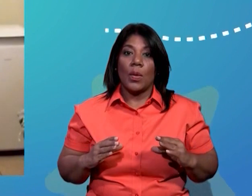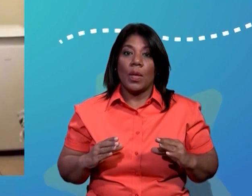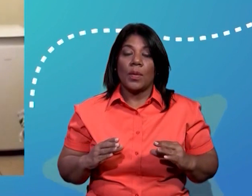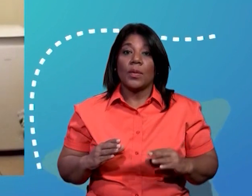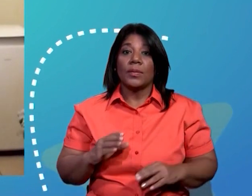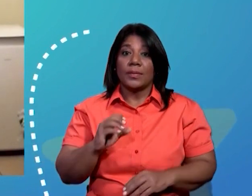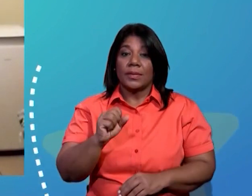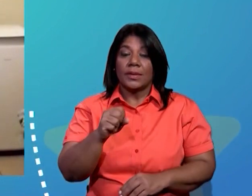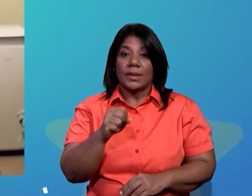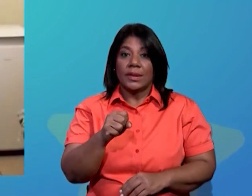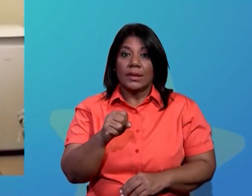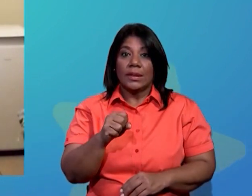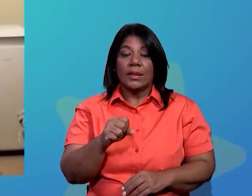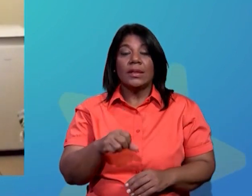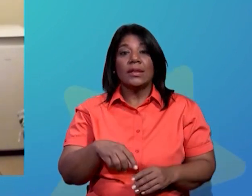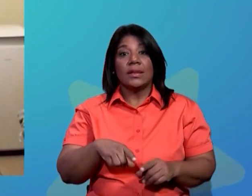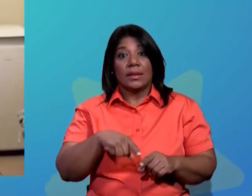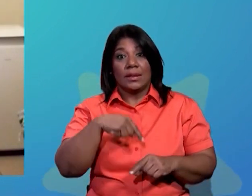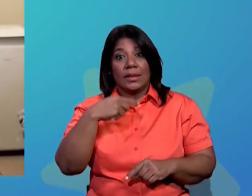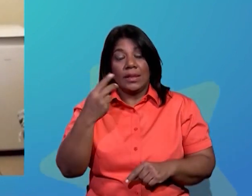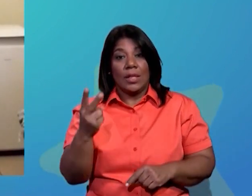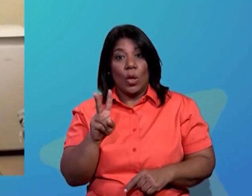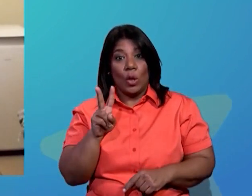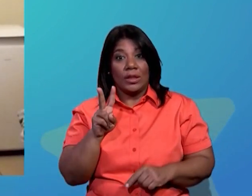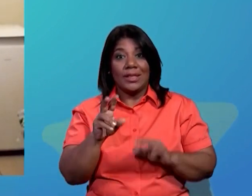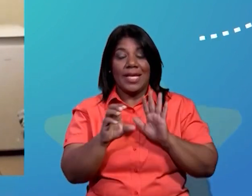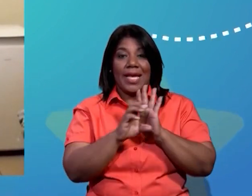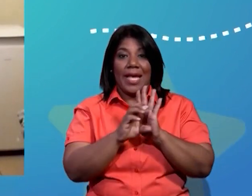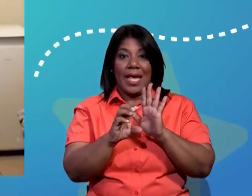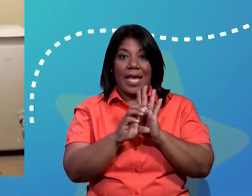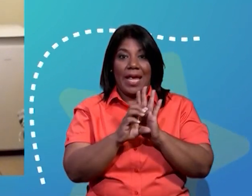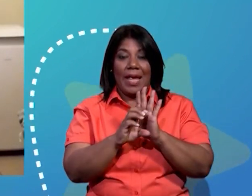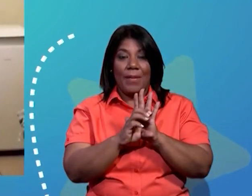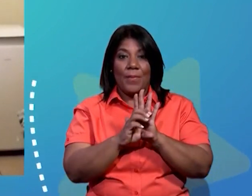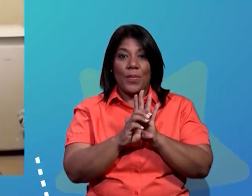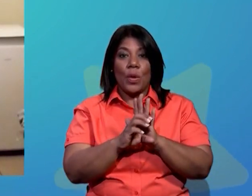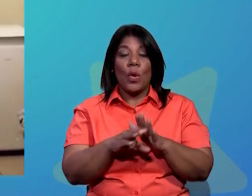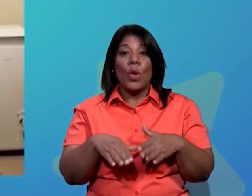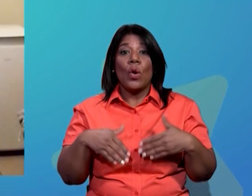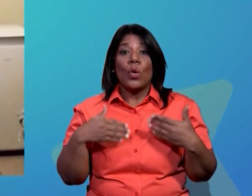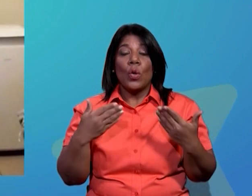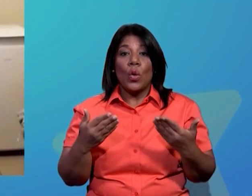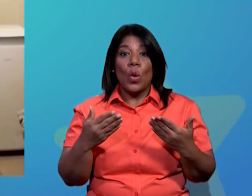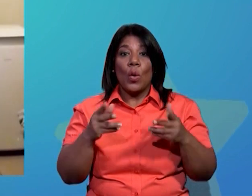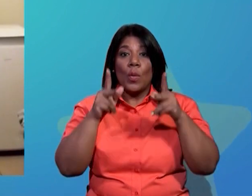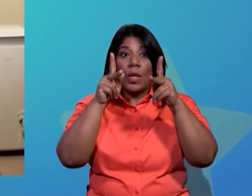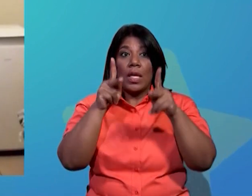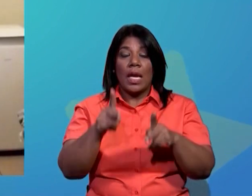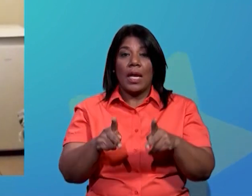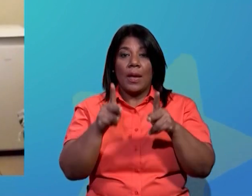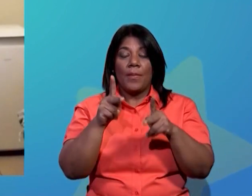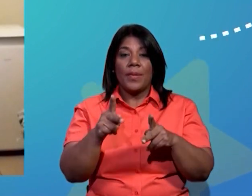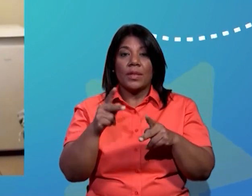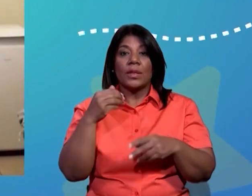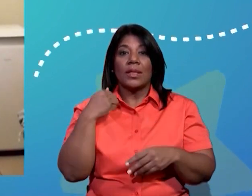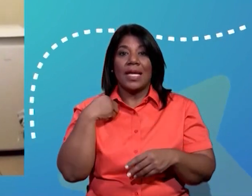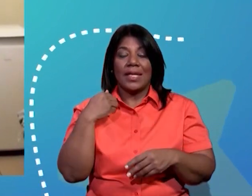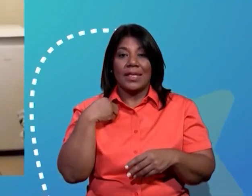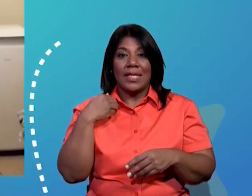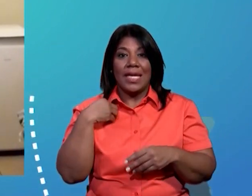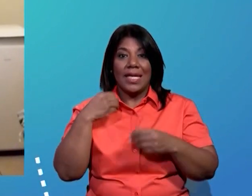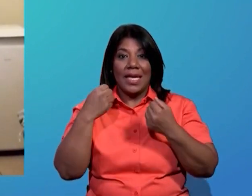luego les daré dos ejemplos sobre cómo los seres humanos perciben y reaccionan a los